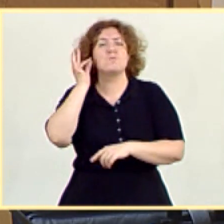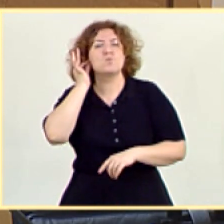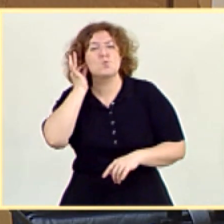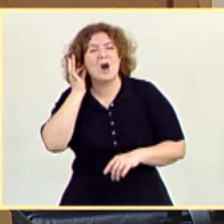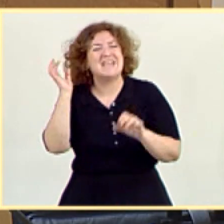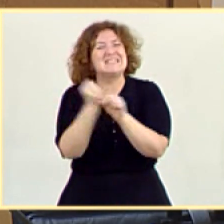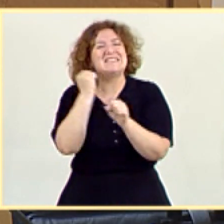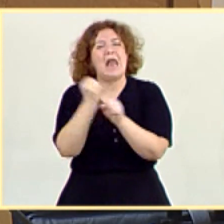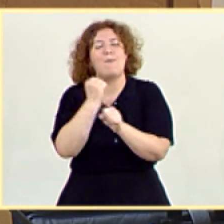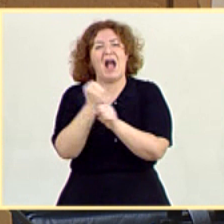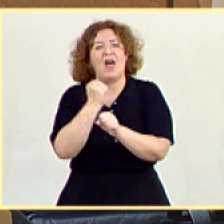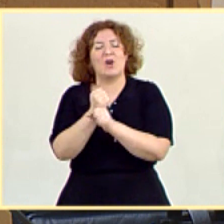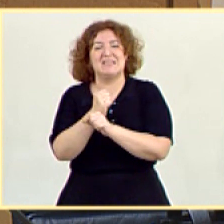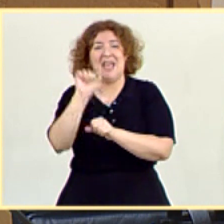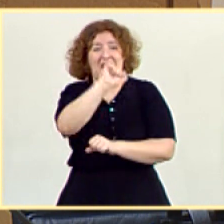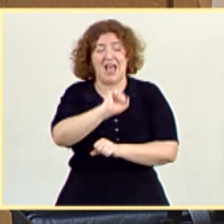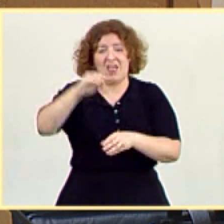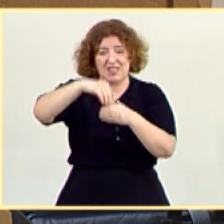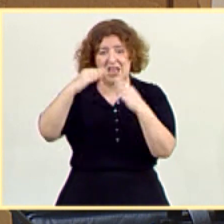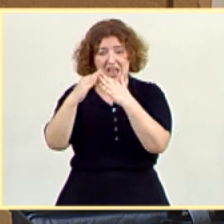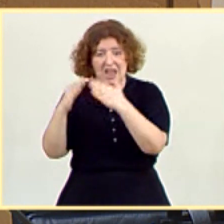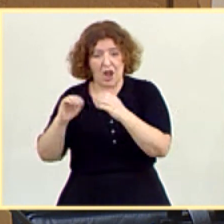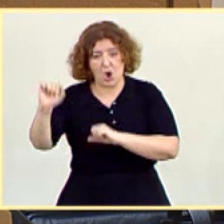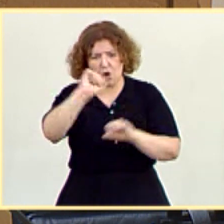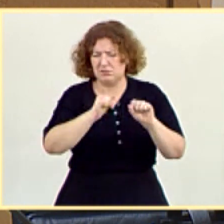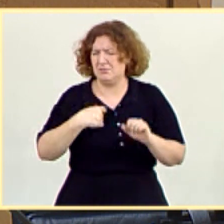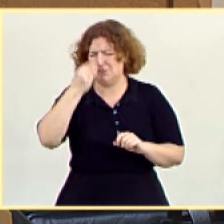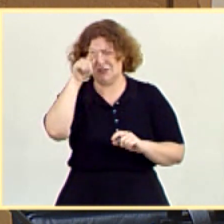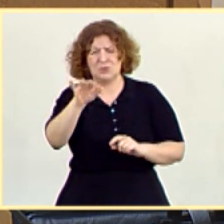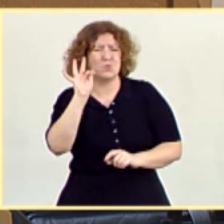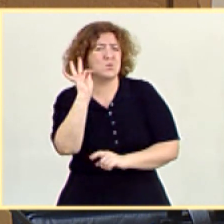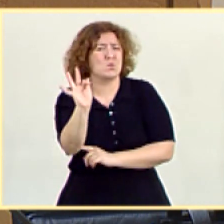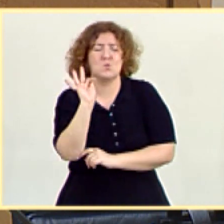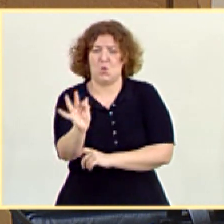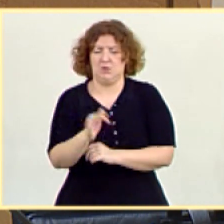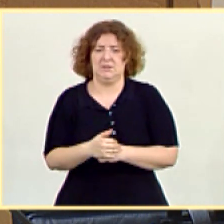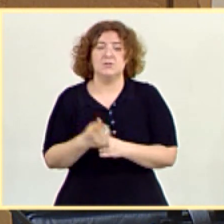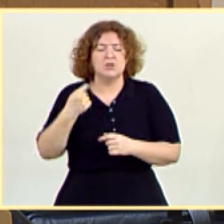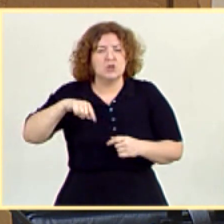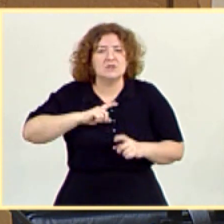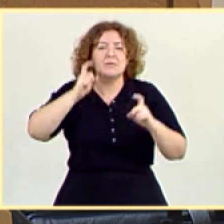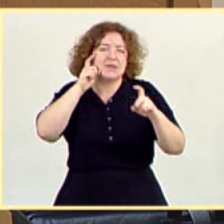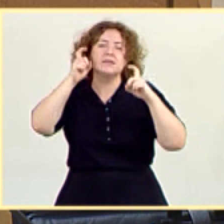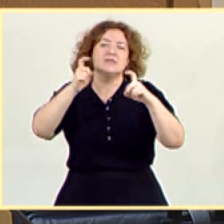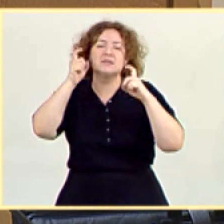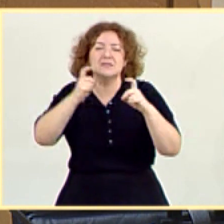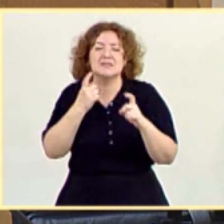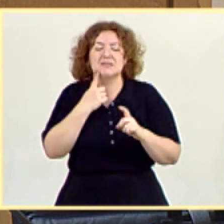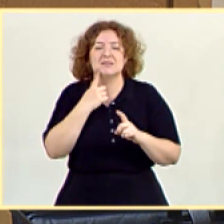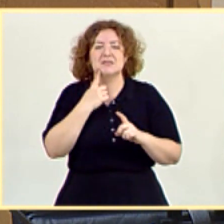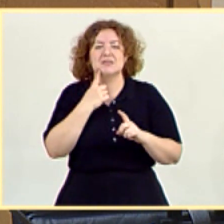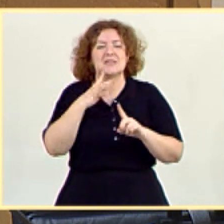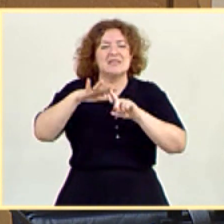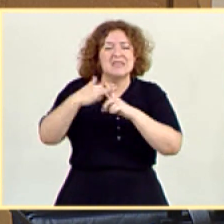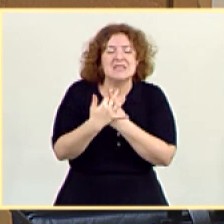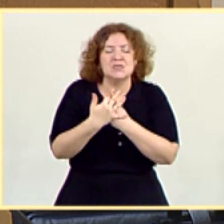que son trabajadoras del hogar. Y creo que es muy positivo. También lo hemos intentado, pues, amortiguar, como le he dicho, y